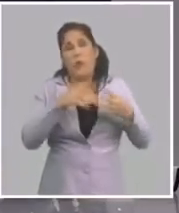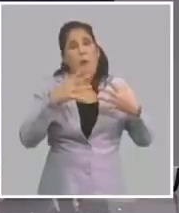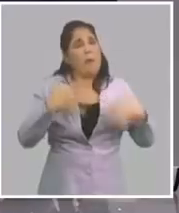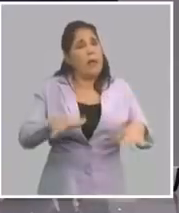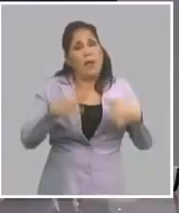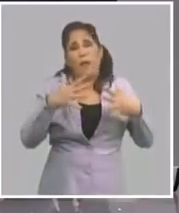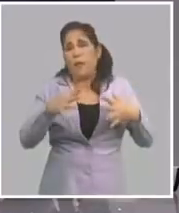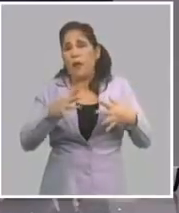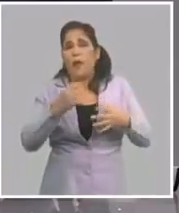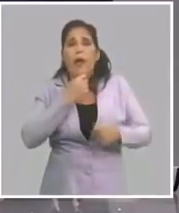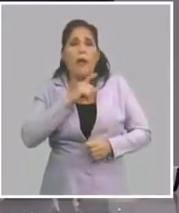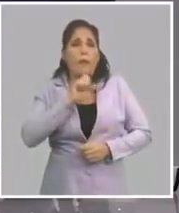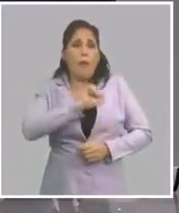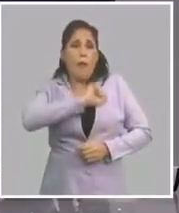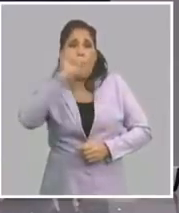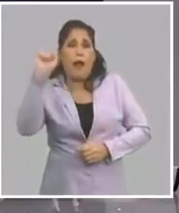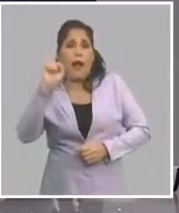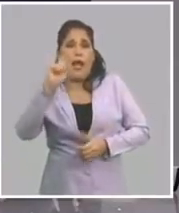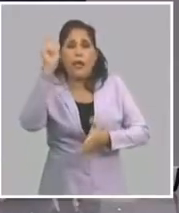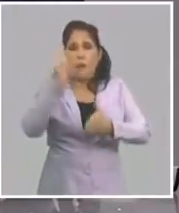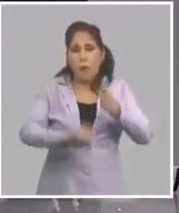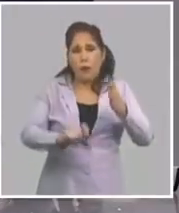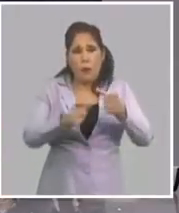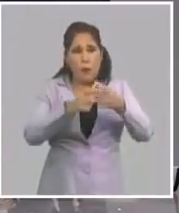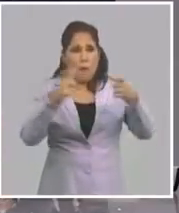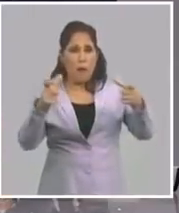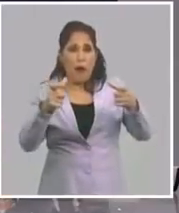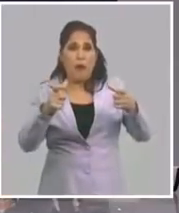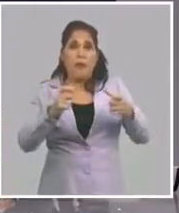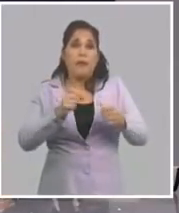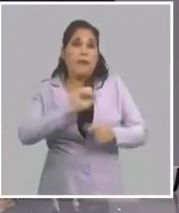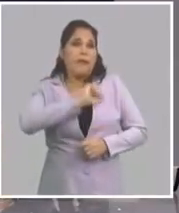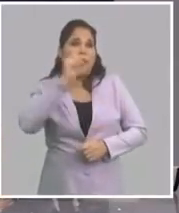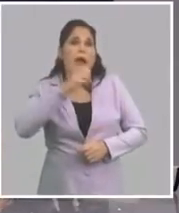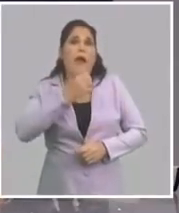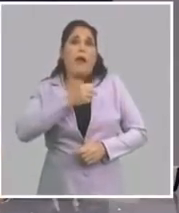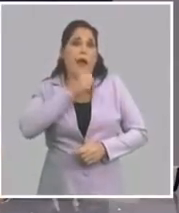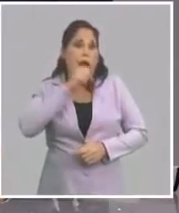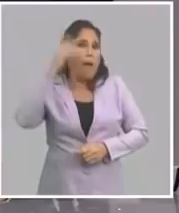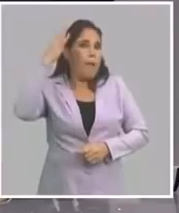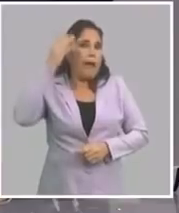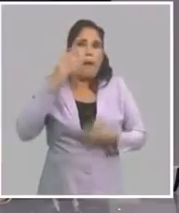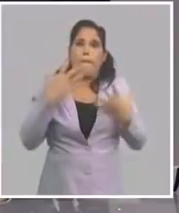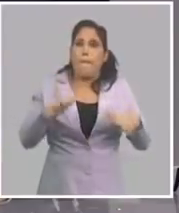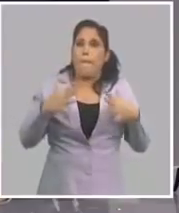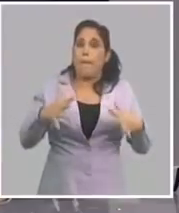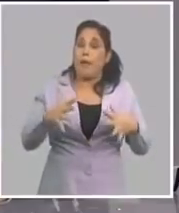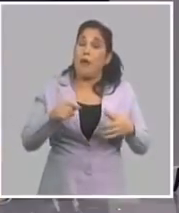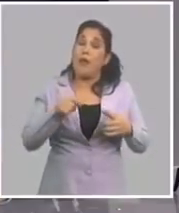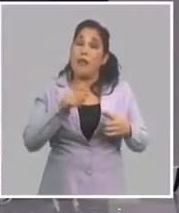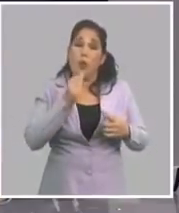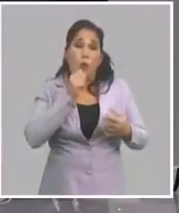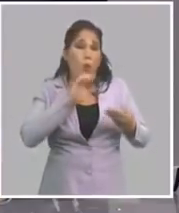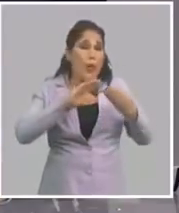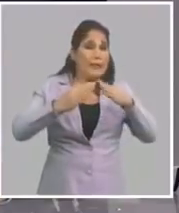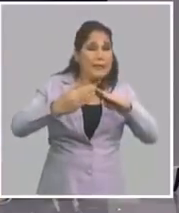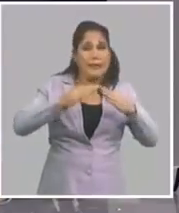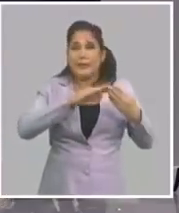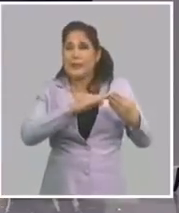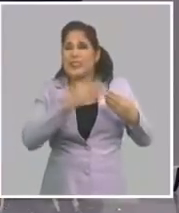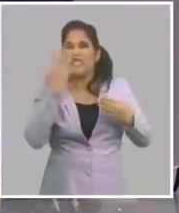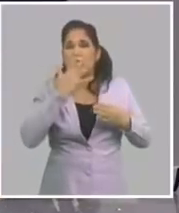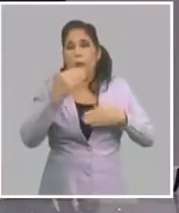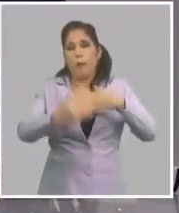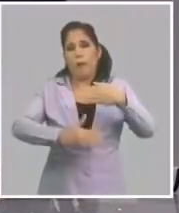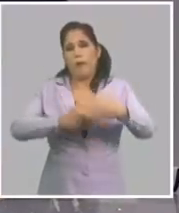Miedo que si gana Biden, van a subir los impuestos. Miedo que si gana Biden, mucho temor. Y no cabe duda que históricamente